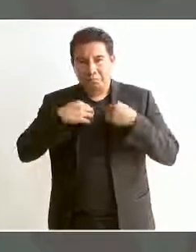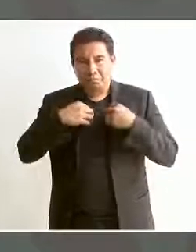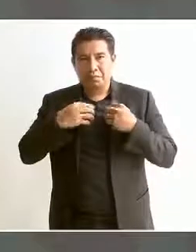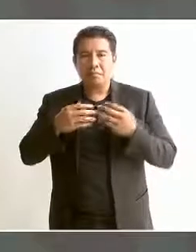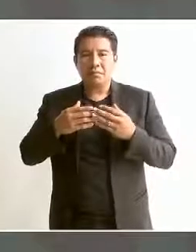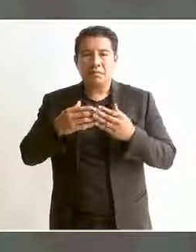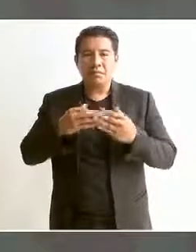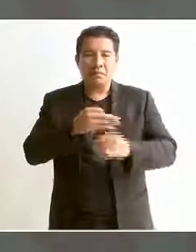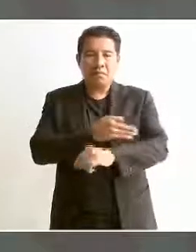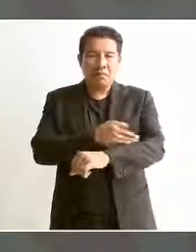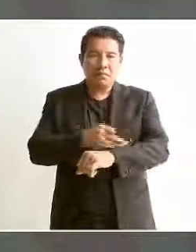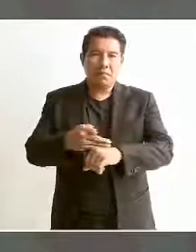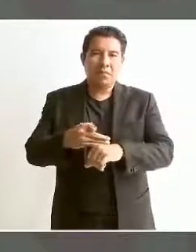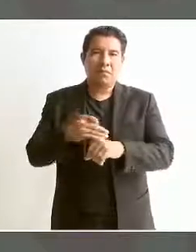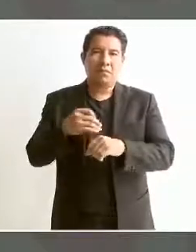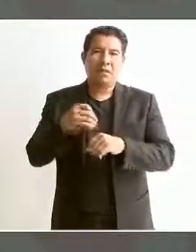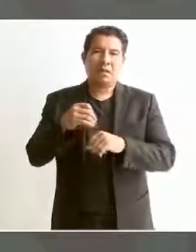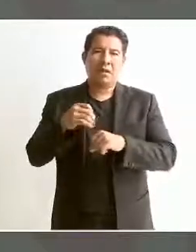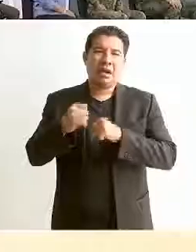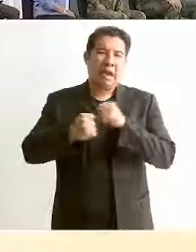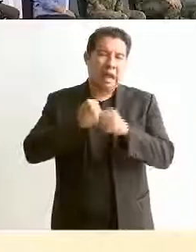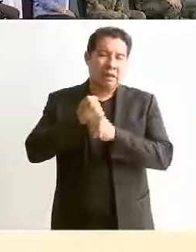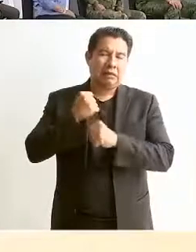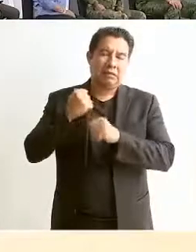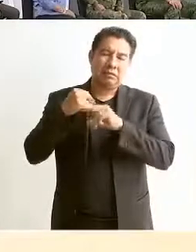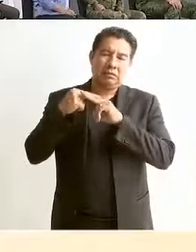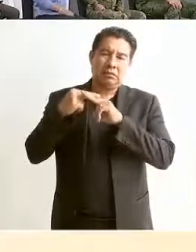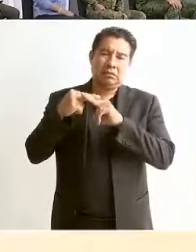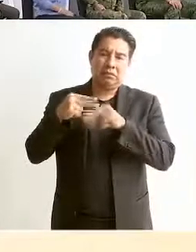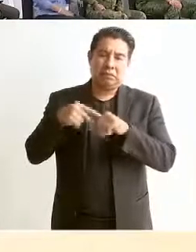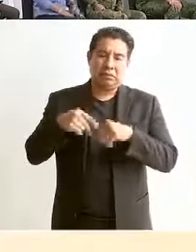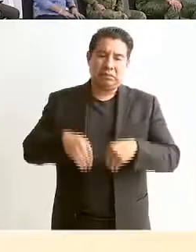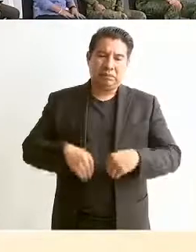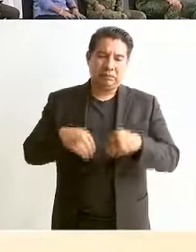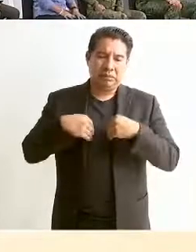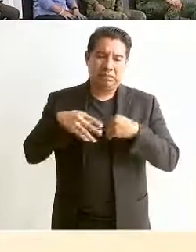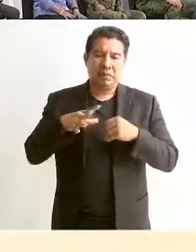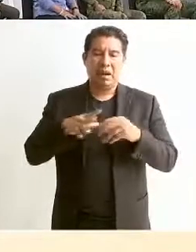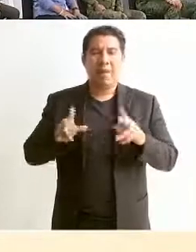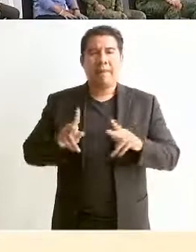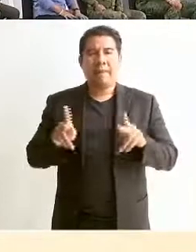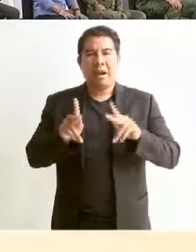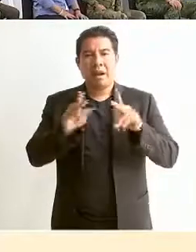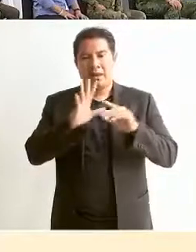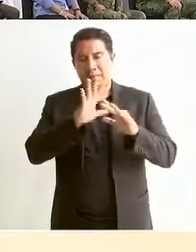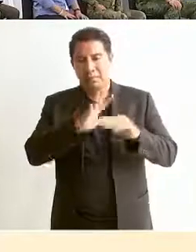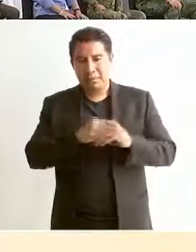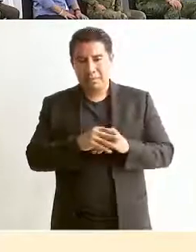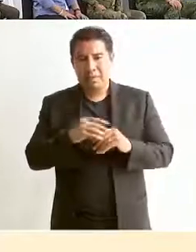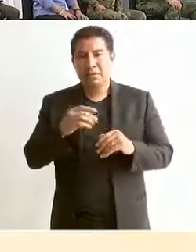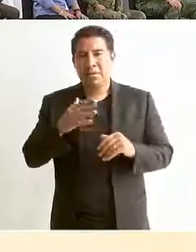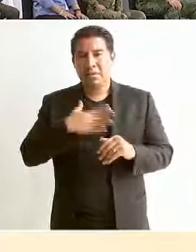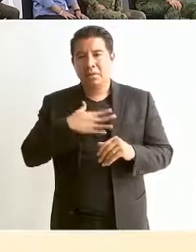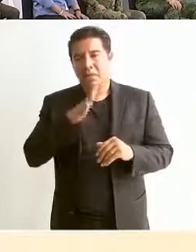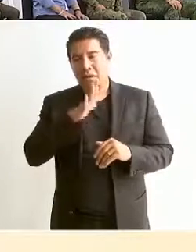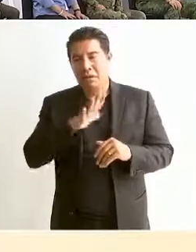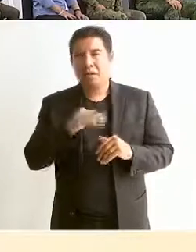durante muchos años en Chiapas, en Palenque, y ahí tengo